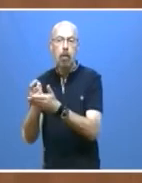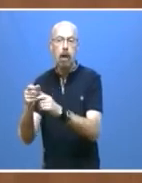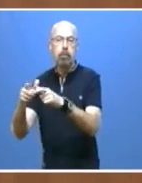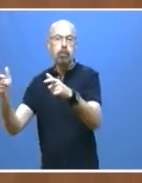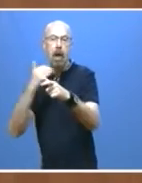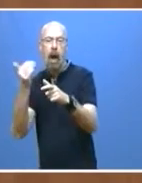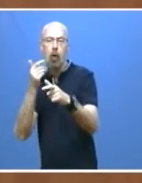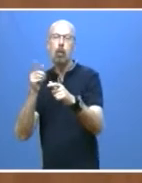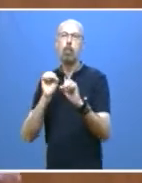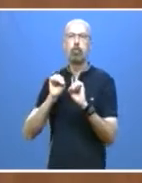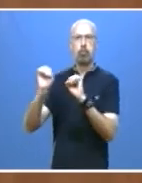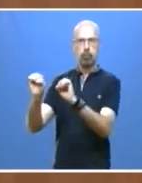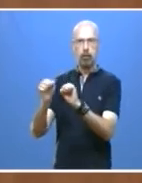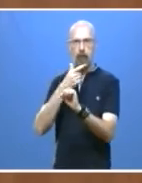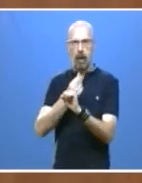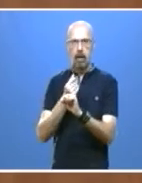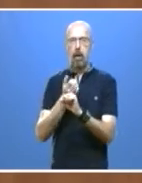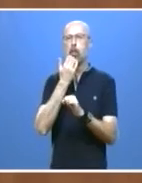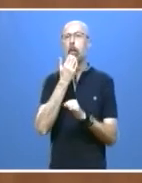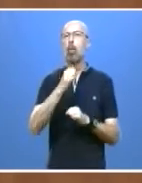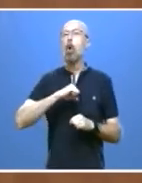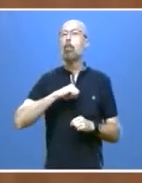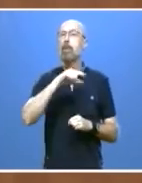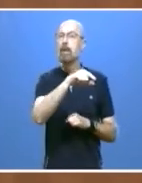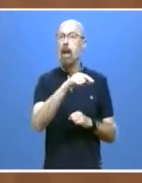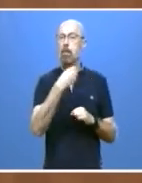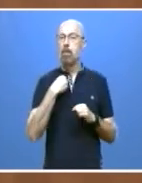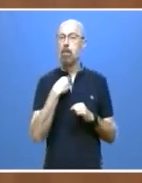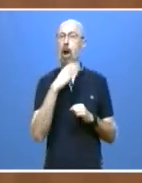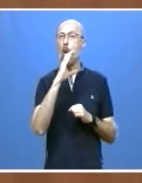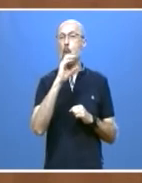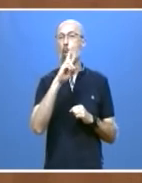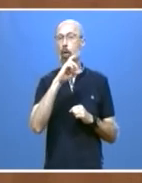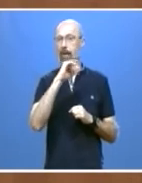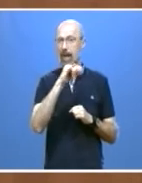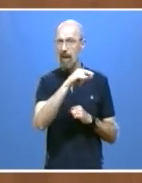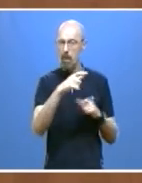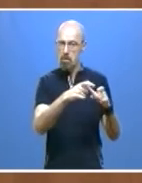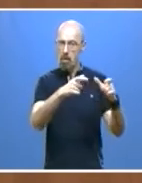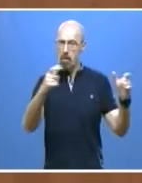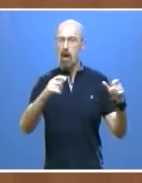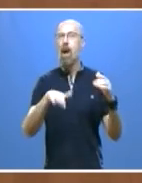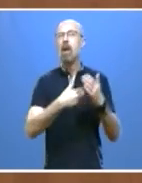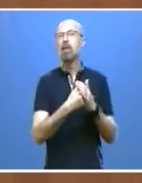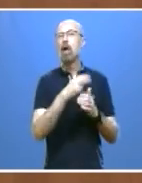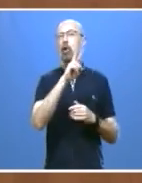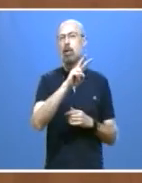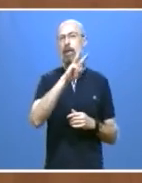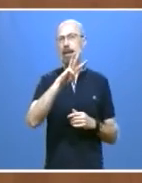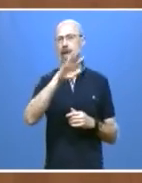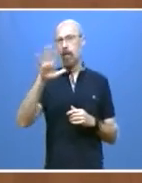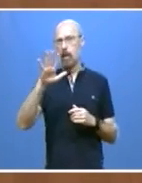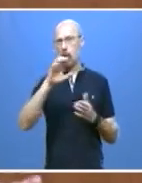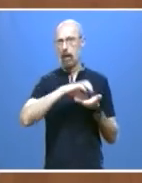hospitalarios con el incremento de las UCIs en todos los hospitales hasta llegar a 235 en Castilla y León